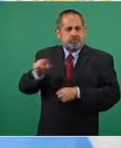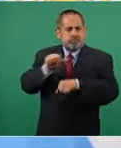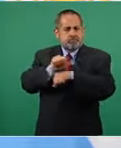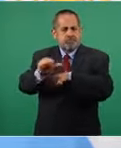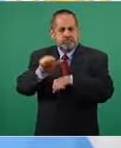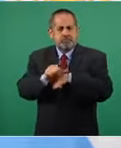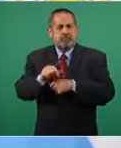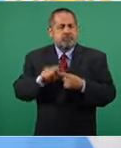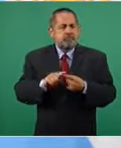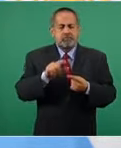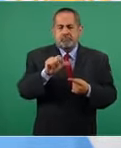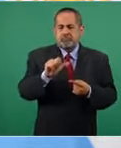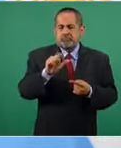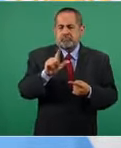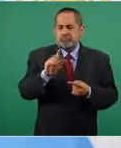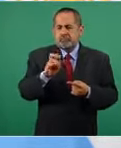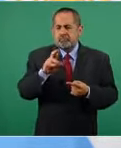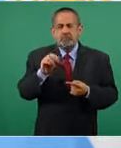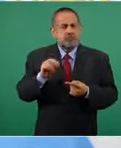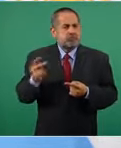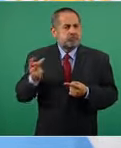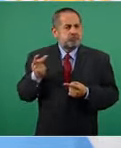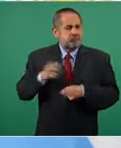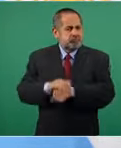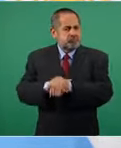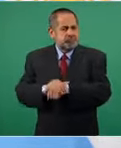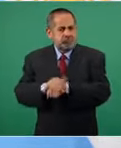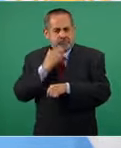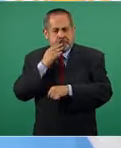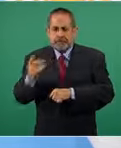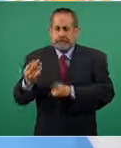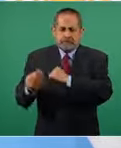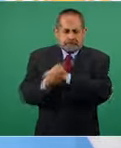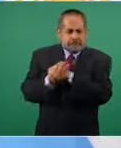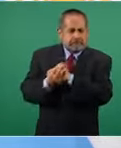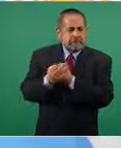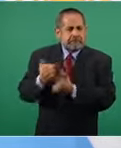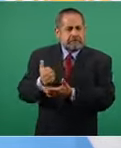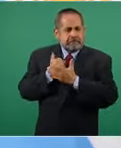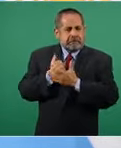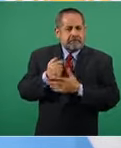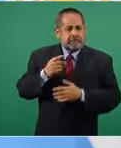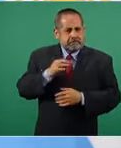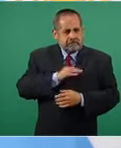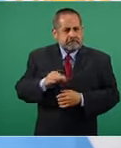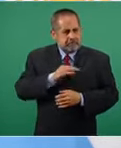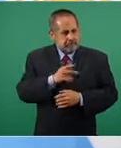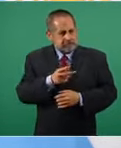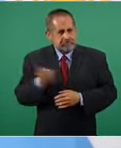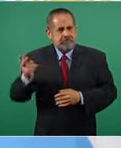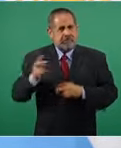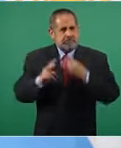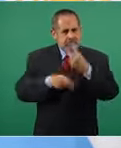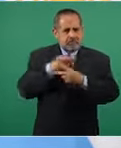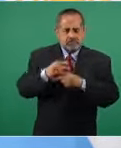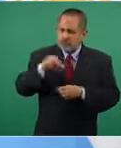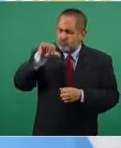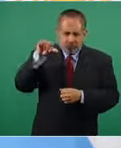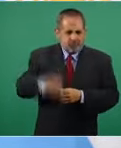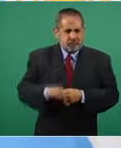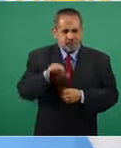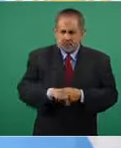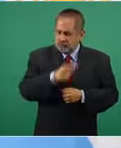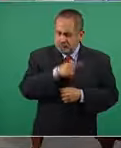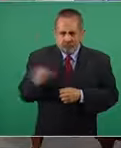Alberto Fernández es nuestro amigo, él nos puede ayudar, pero hay que ir hoy mismo.